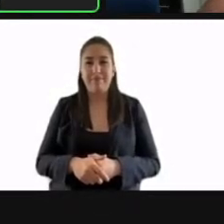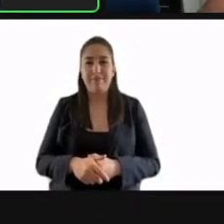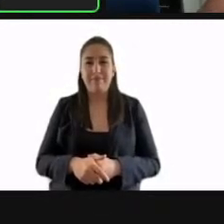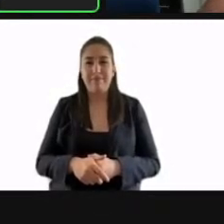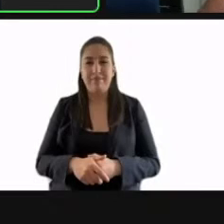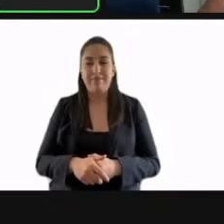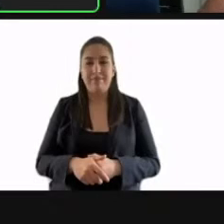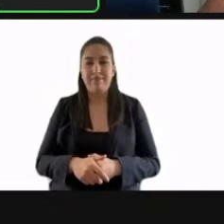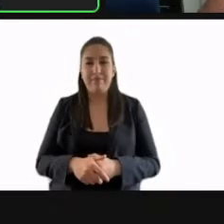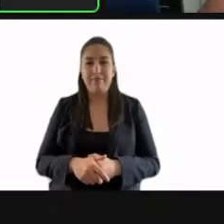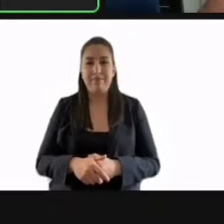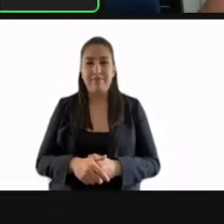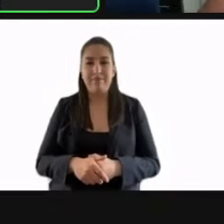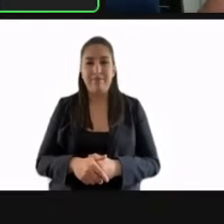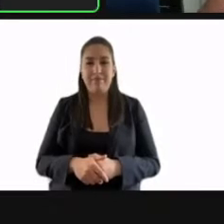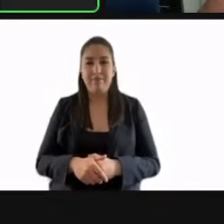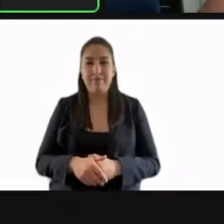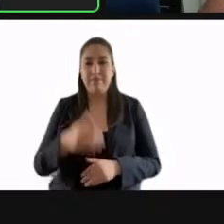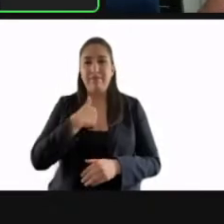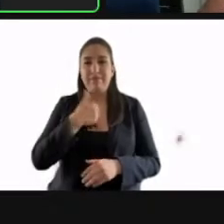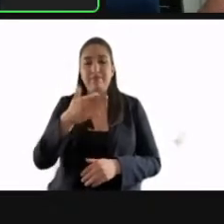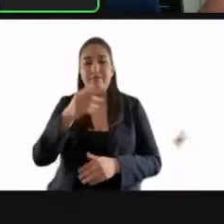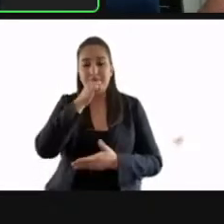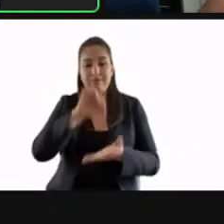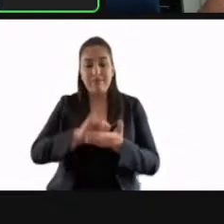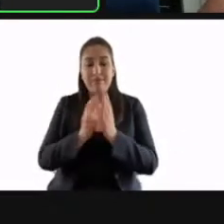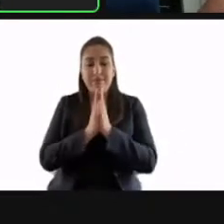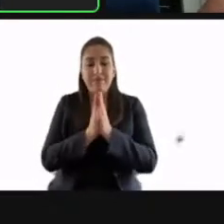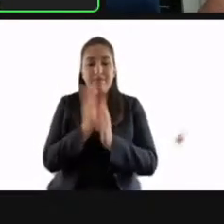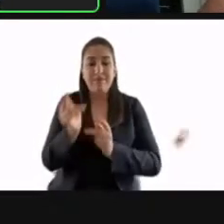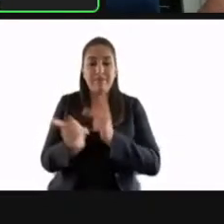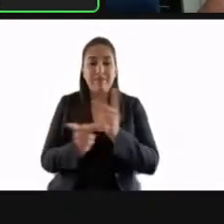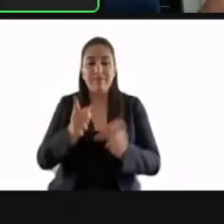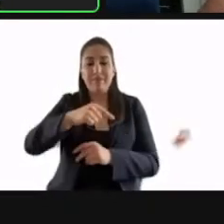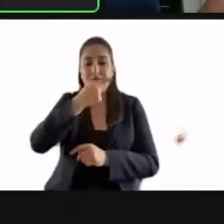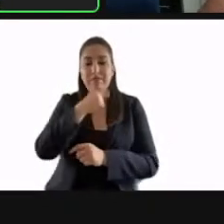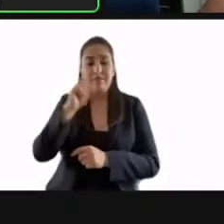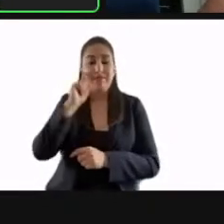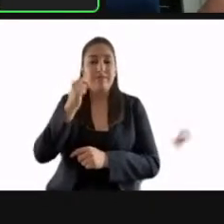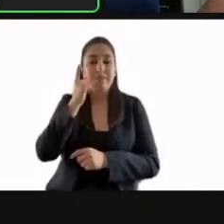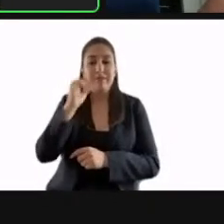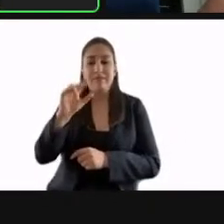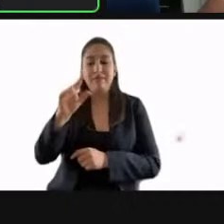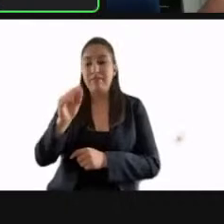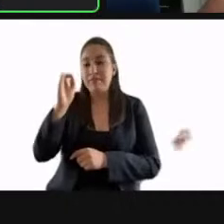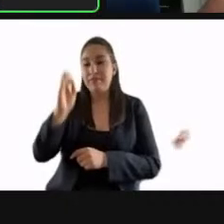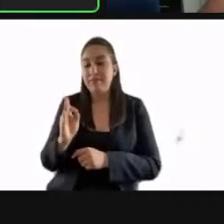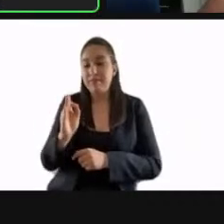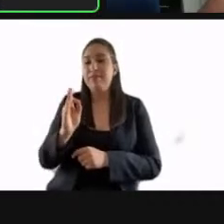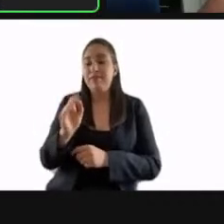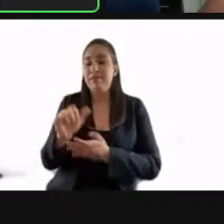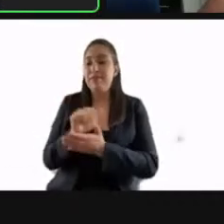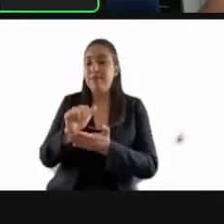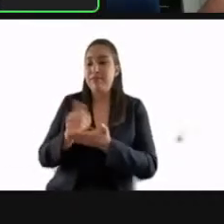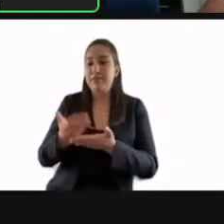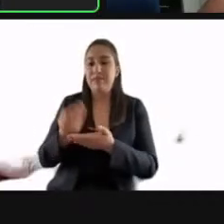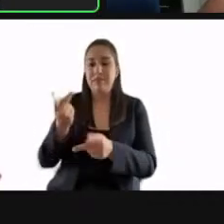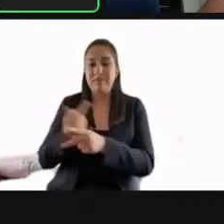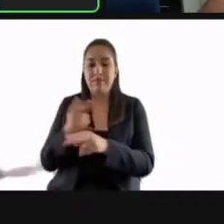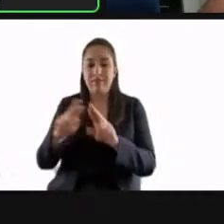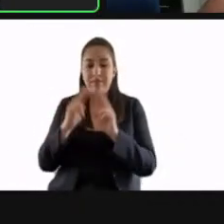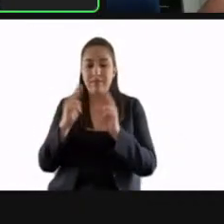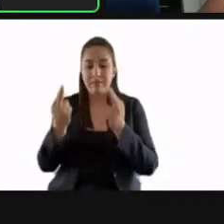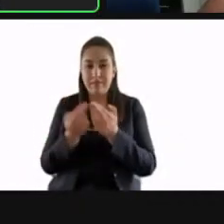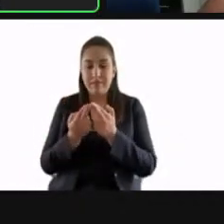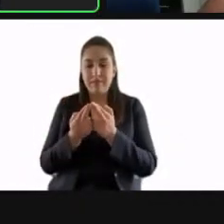Estos olifican a secretaria, por favor consulten votación económica si es de aprobarse en lo general y en lo particular la acta de la cuarta sesión ordinaria de la